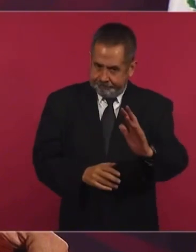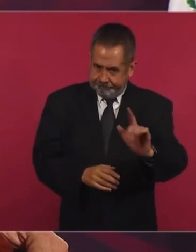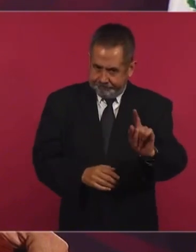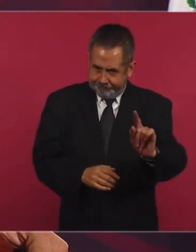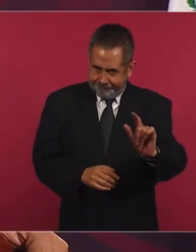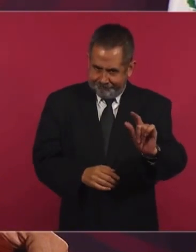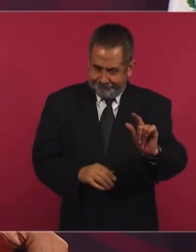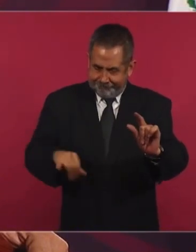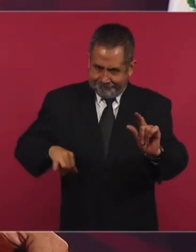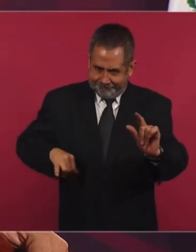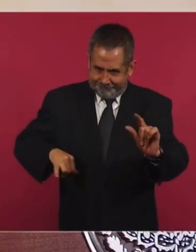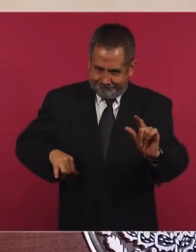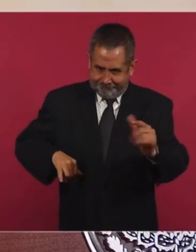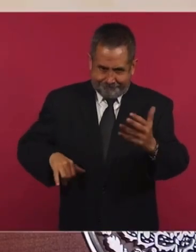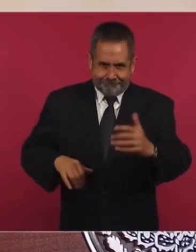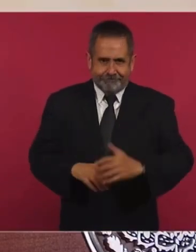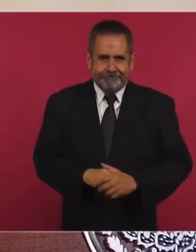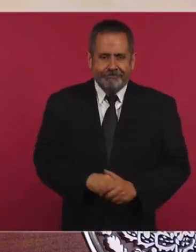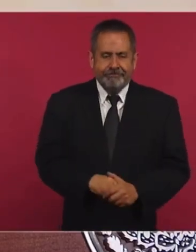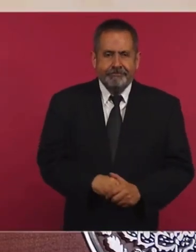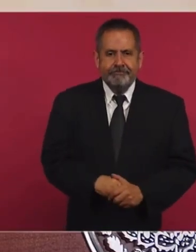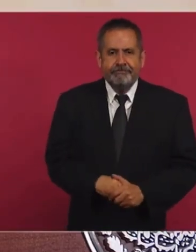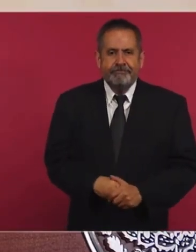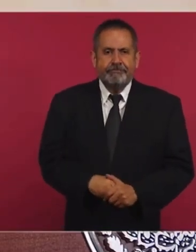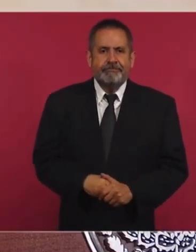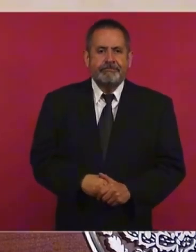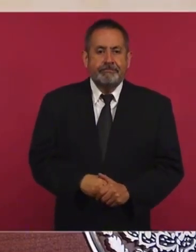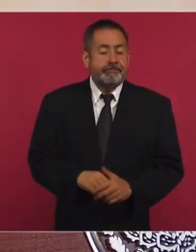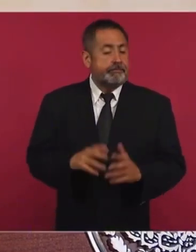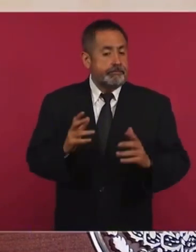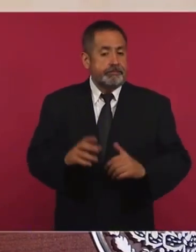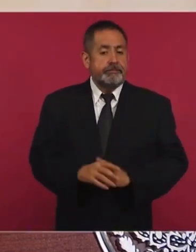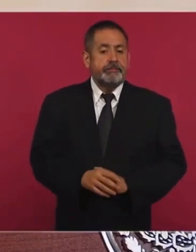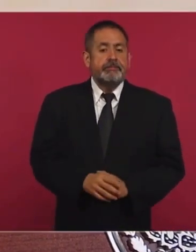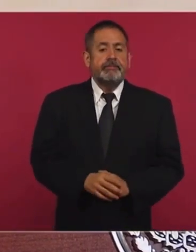interesante el tema. Entonces,